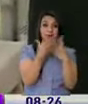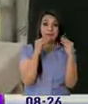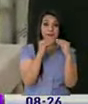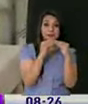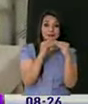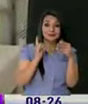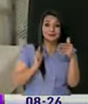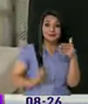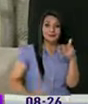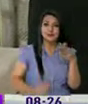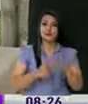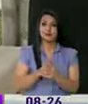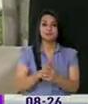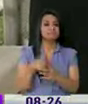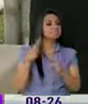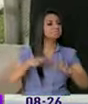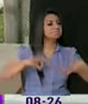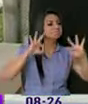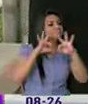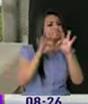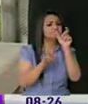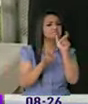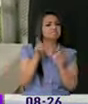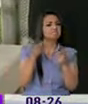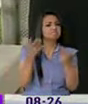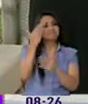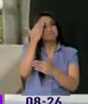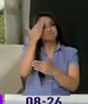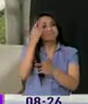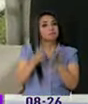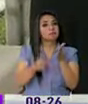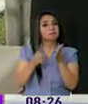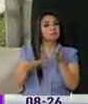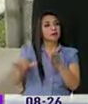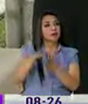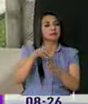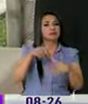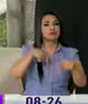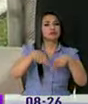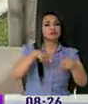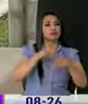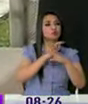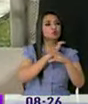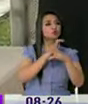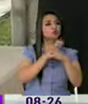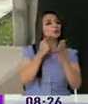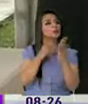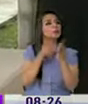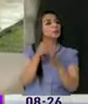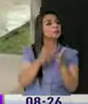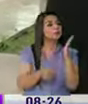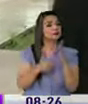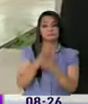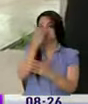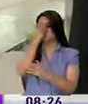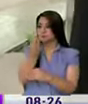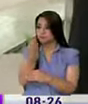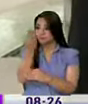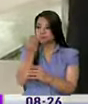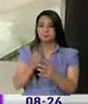información, lo más importante para la ciudadanía es saber qué pasa con los recorridos de los alimentadores, por ejemplo. Buenos días.